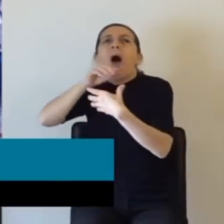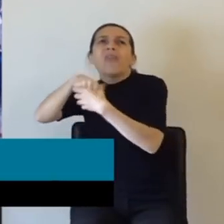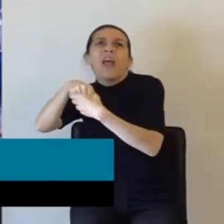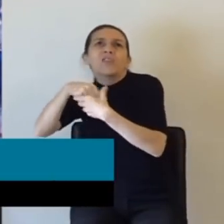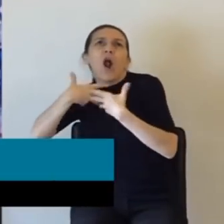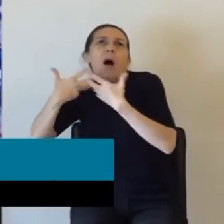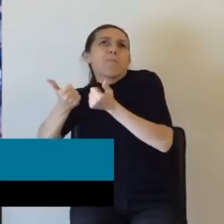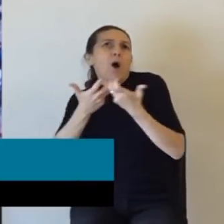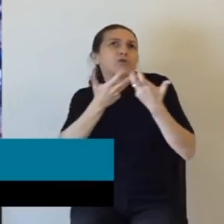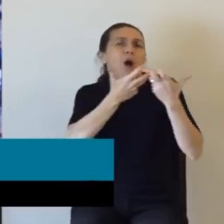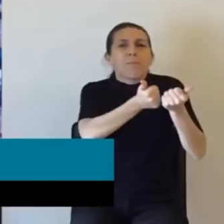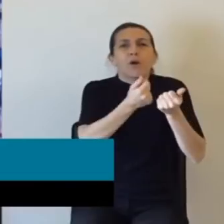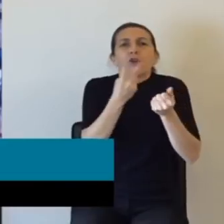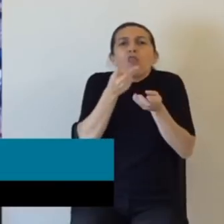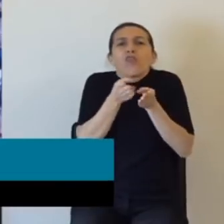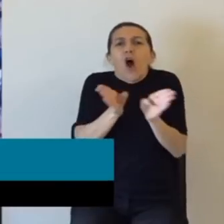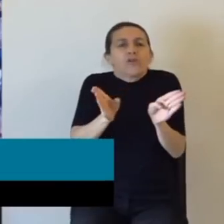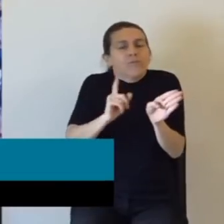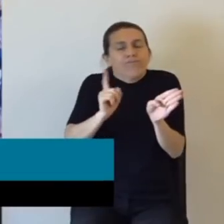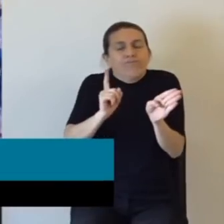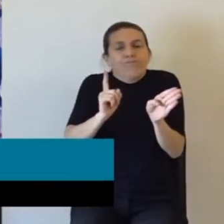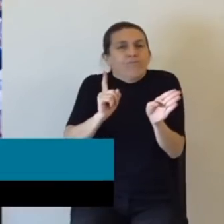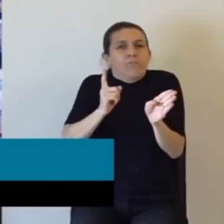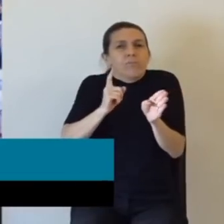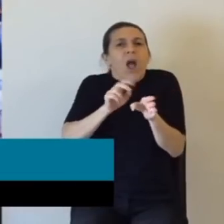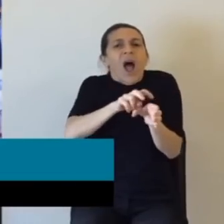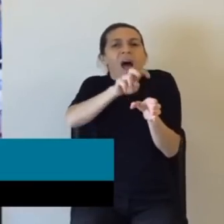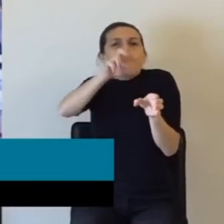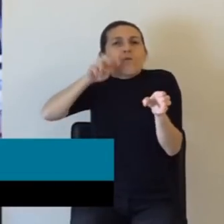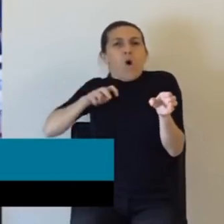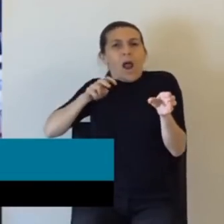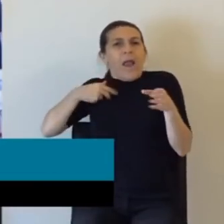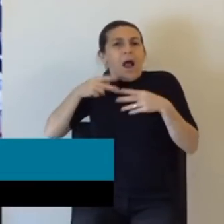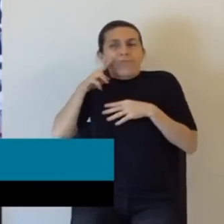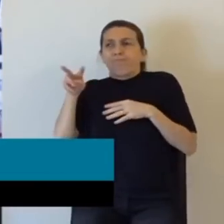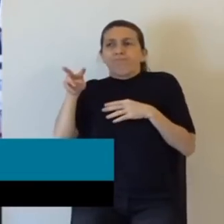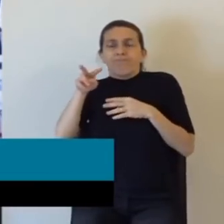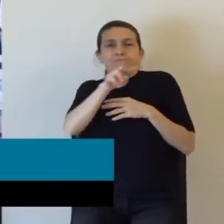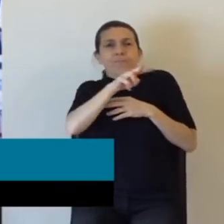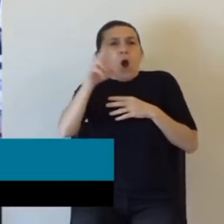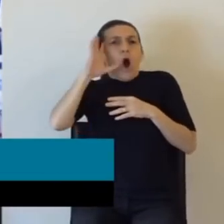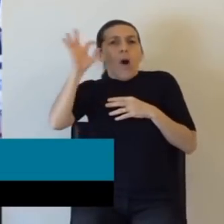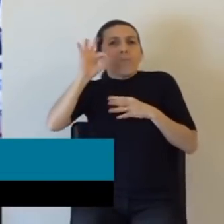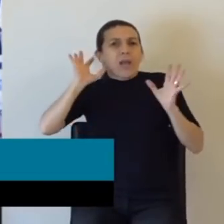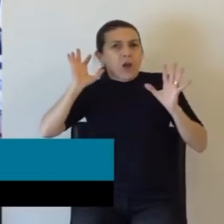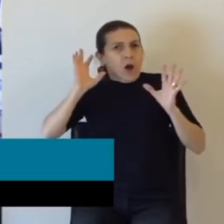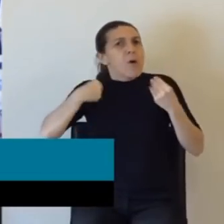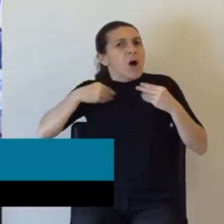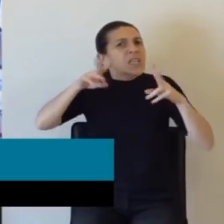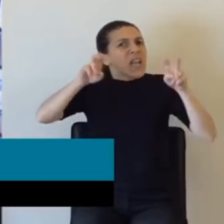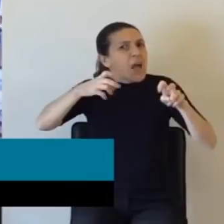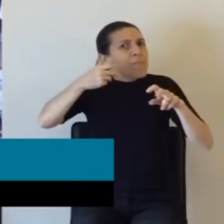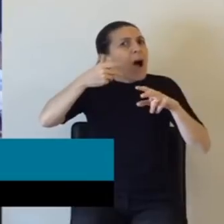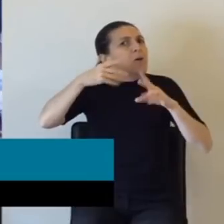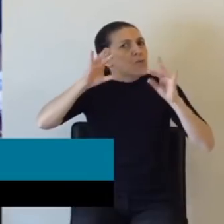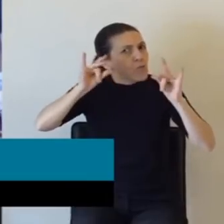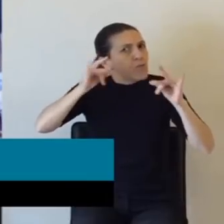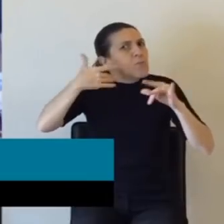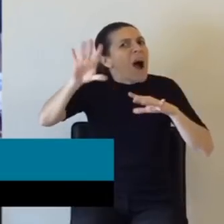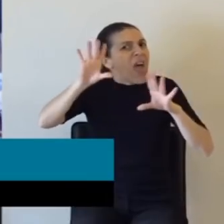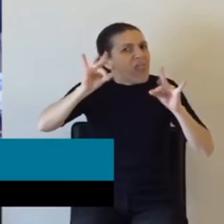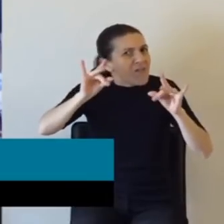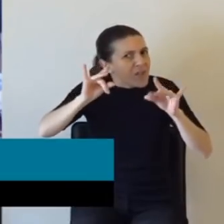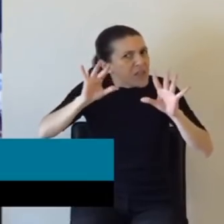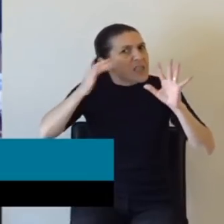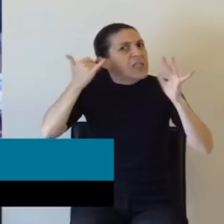de qué lado está. Porque el tema me parece que es bastante más complejo, me parece que se